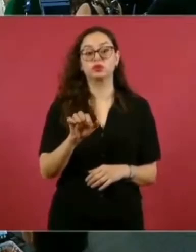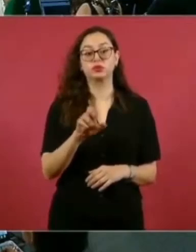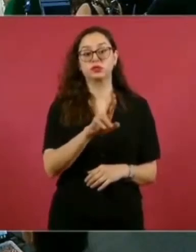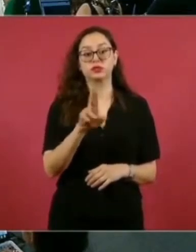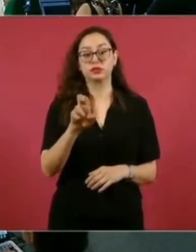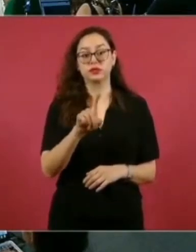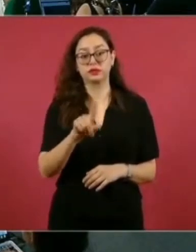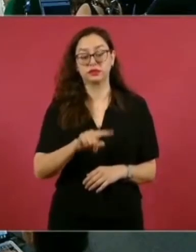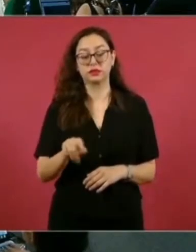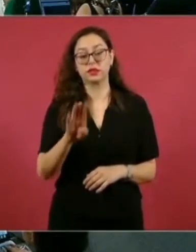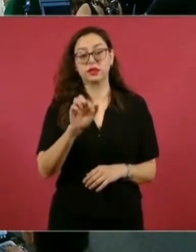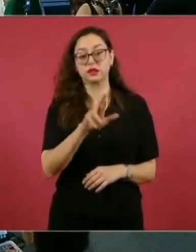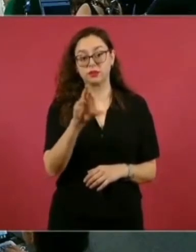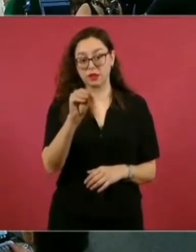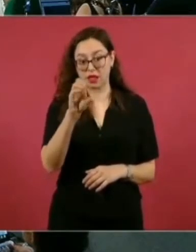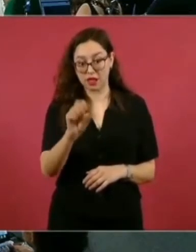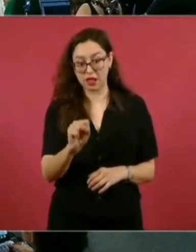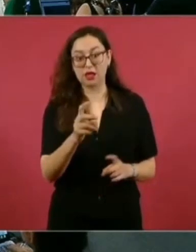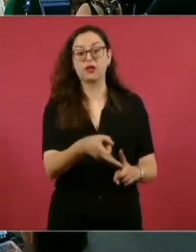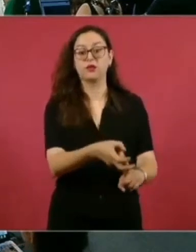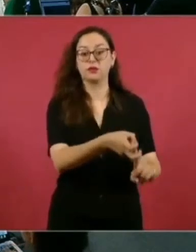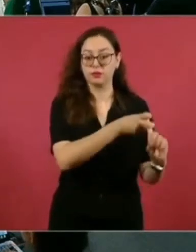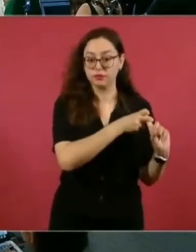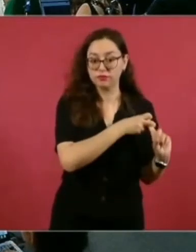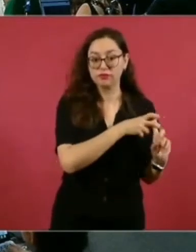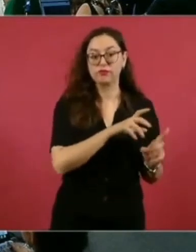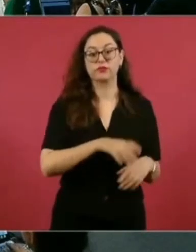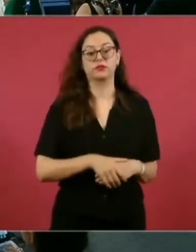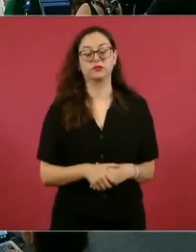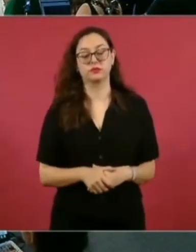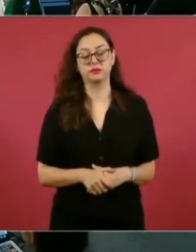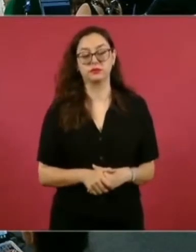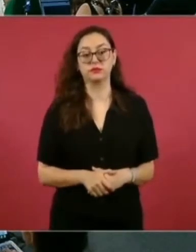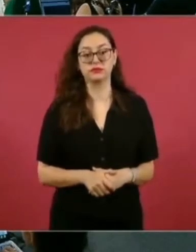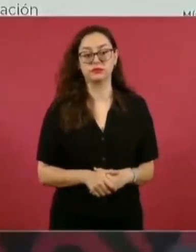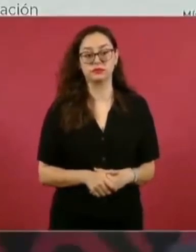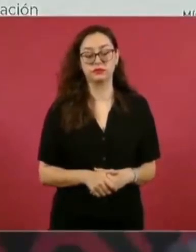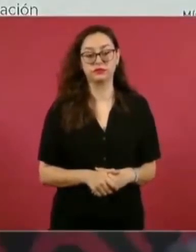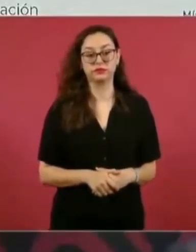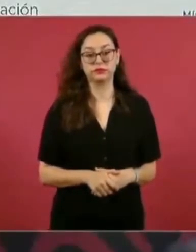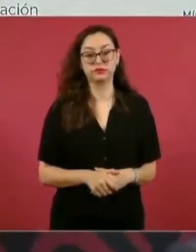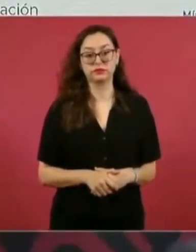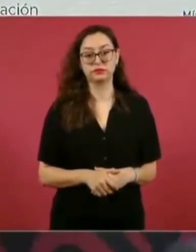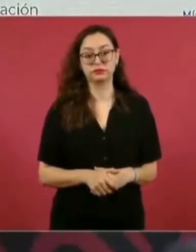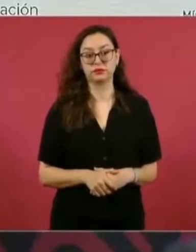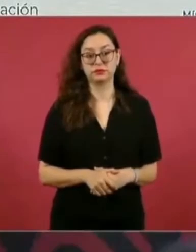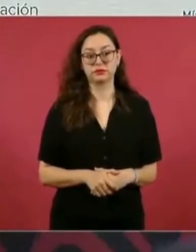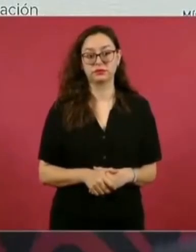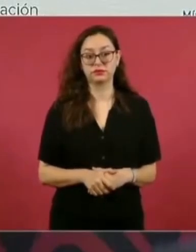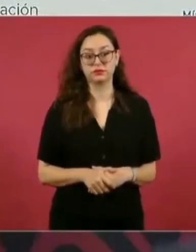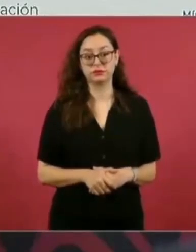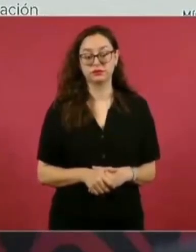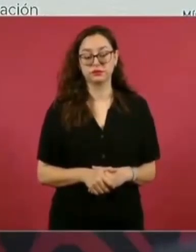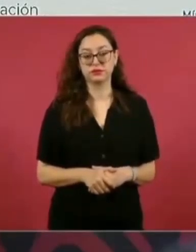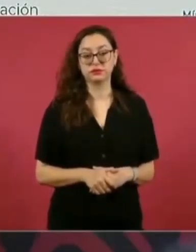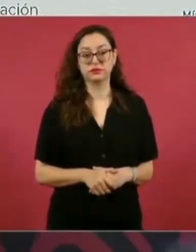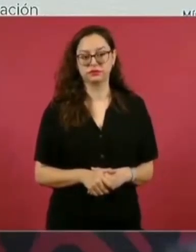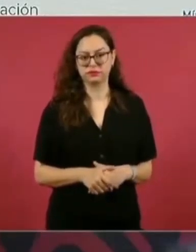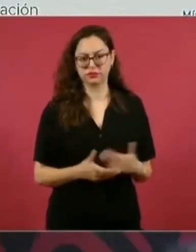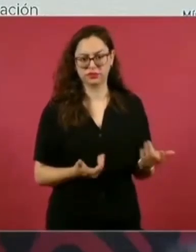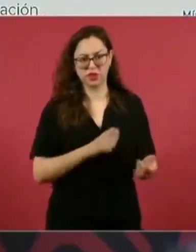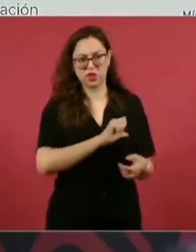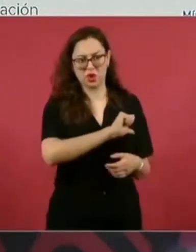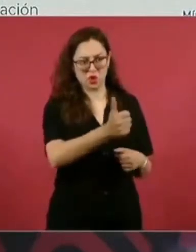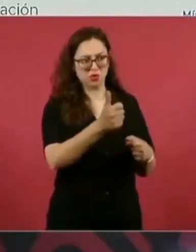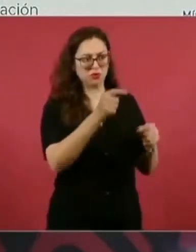pero a muchos,